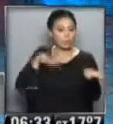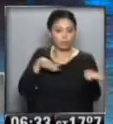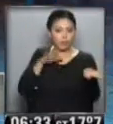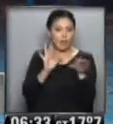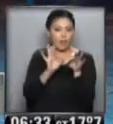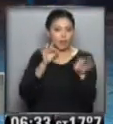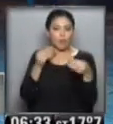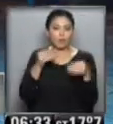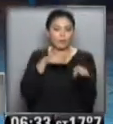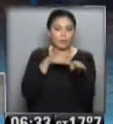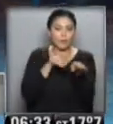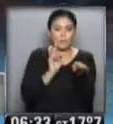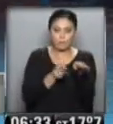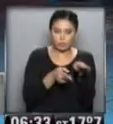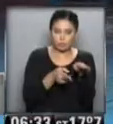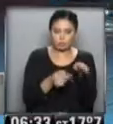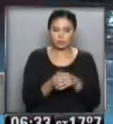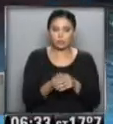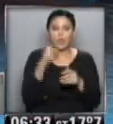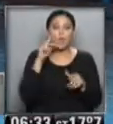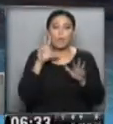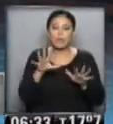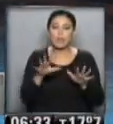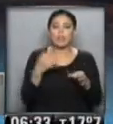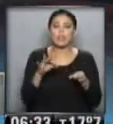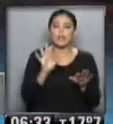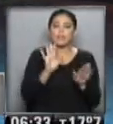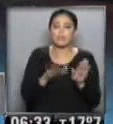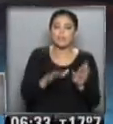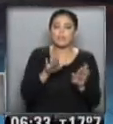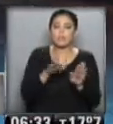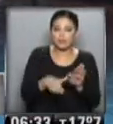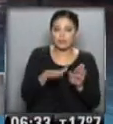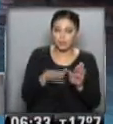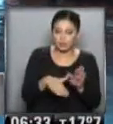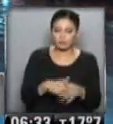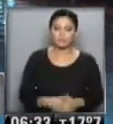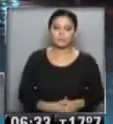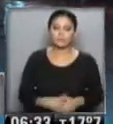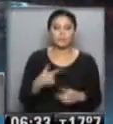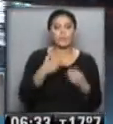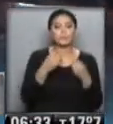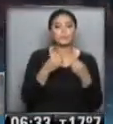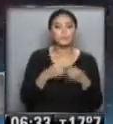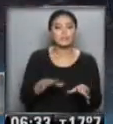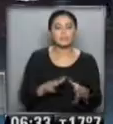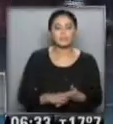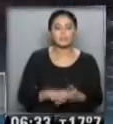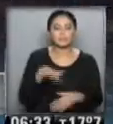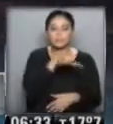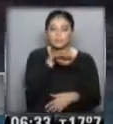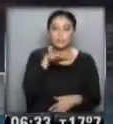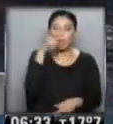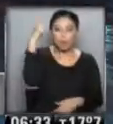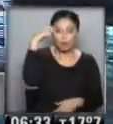realizar maniobras brujas... ...y por supuesto... ...frenar progresivamente... ...vamos a comenzar... ...comentando que en la zona de